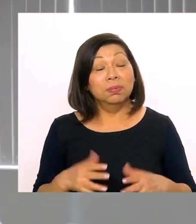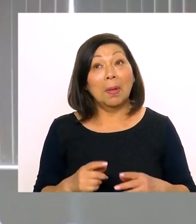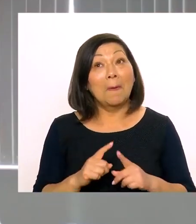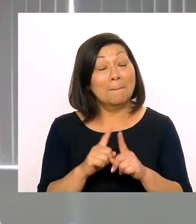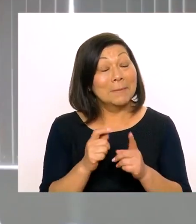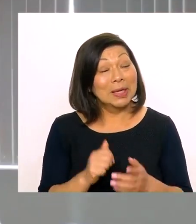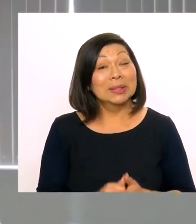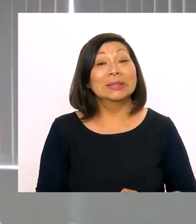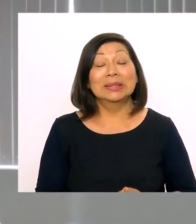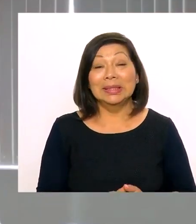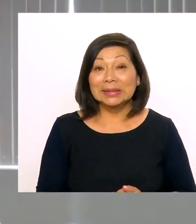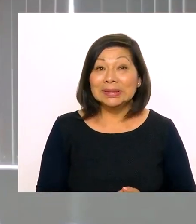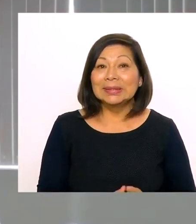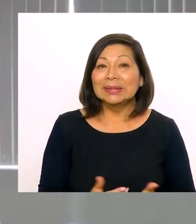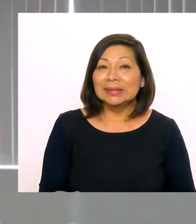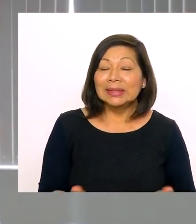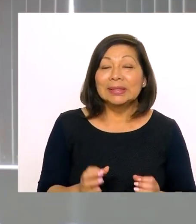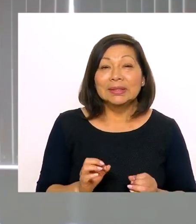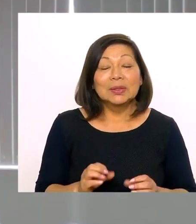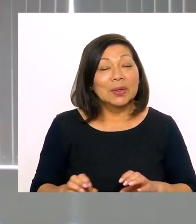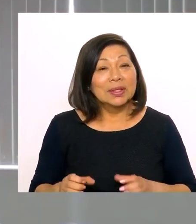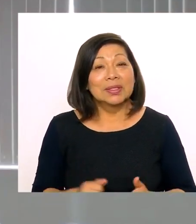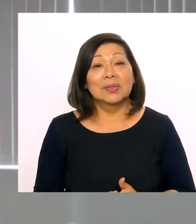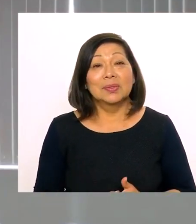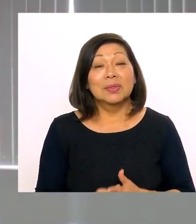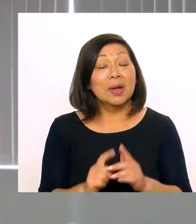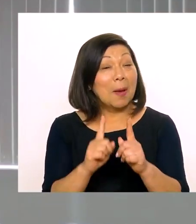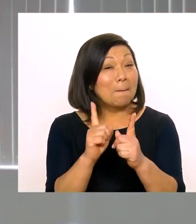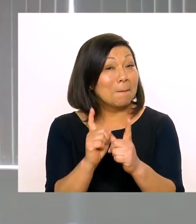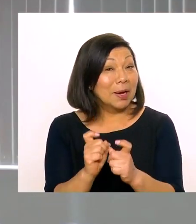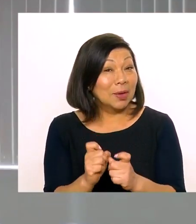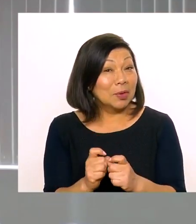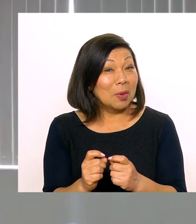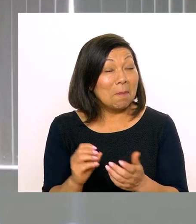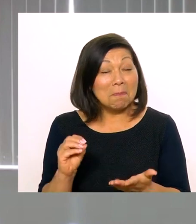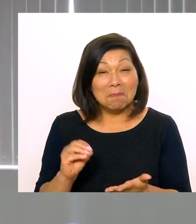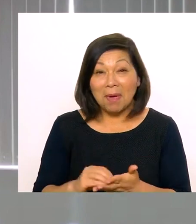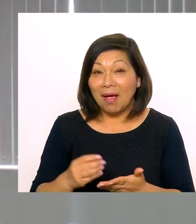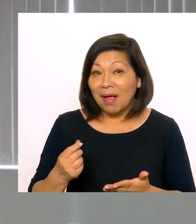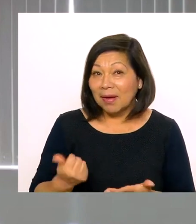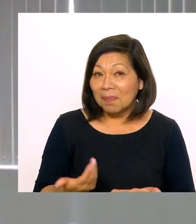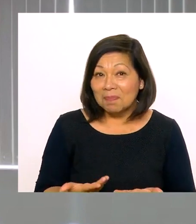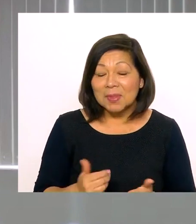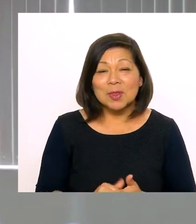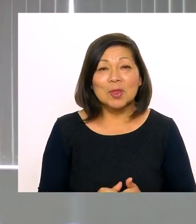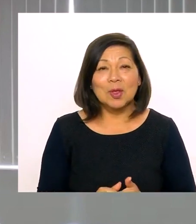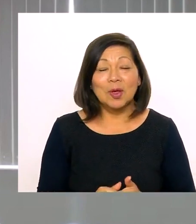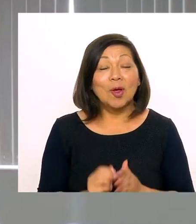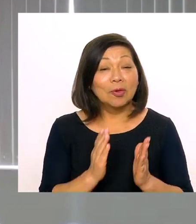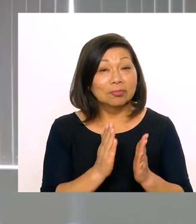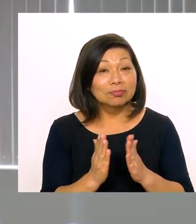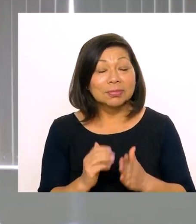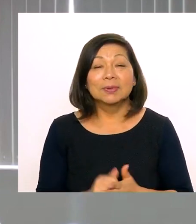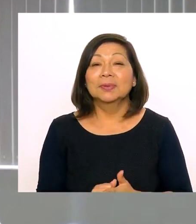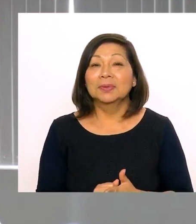Mira, es una tarea muy grande. Es una pregunta realmente que si uno hace una encuesta así, no más rápida, y